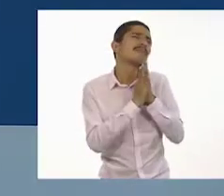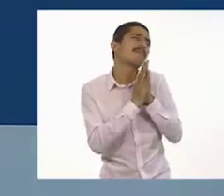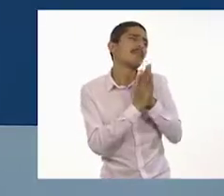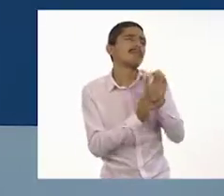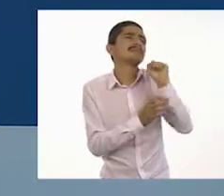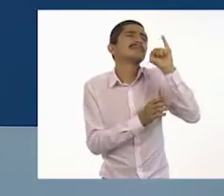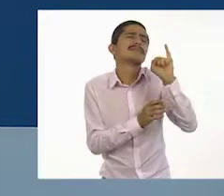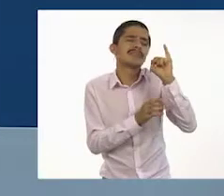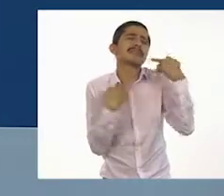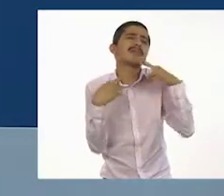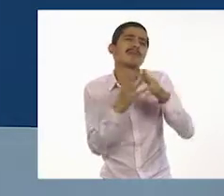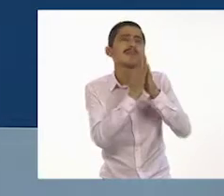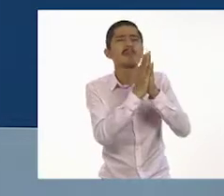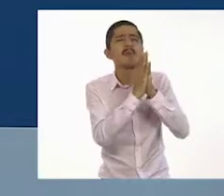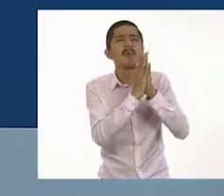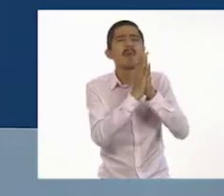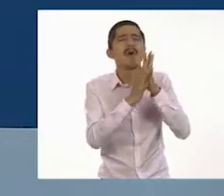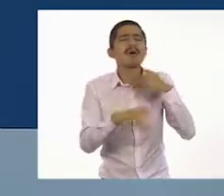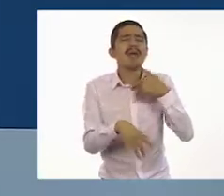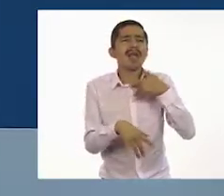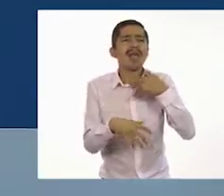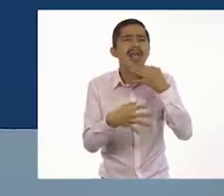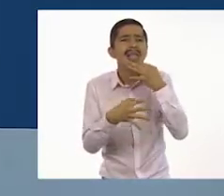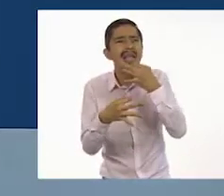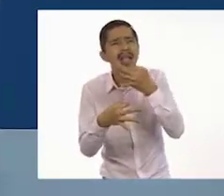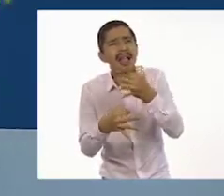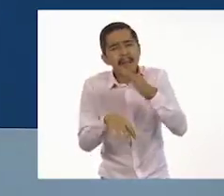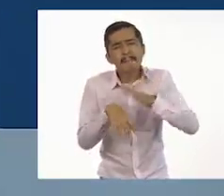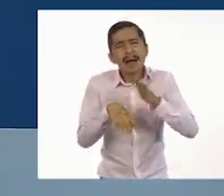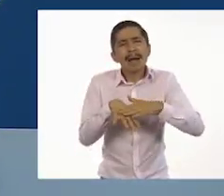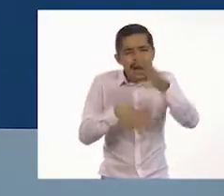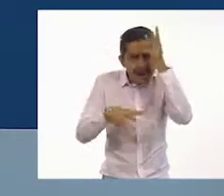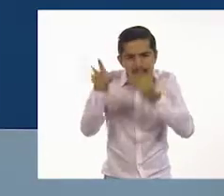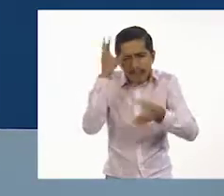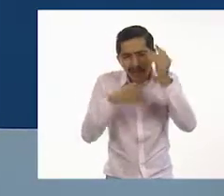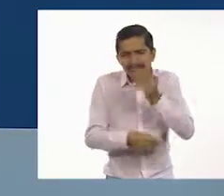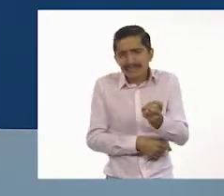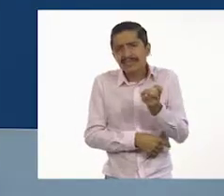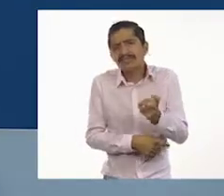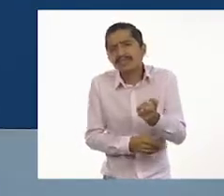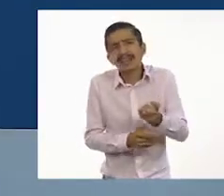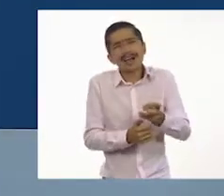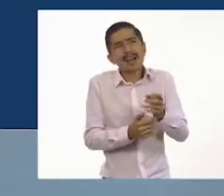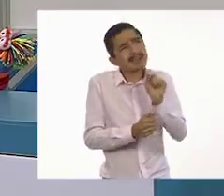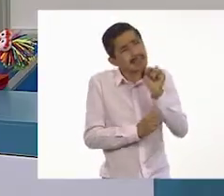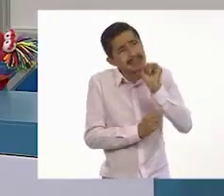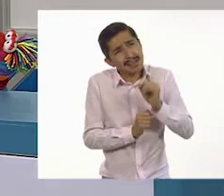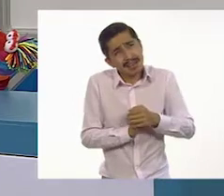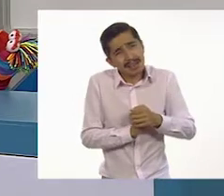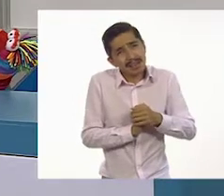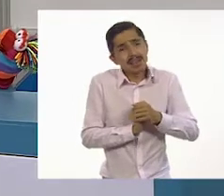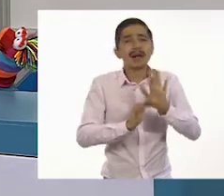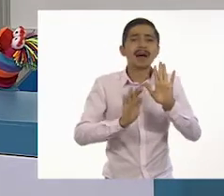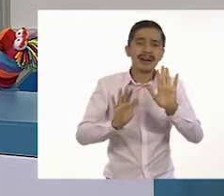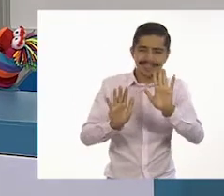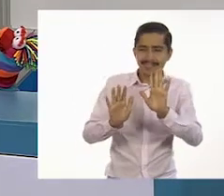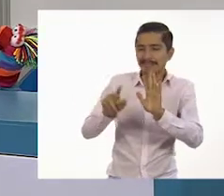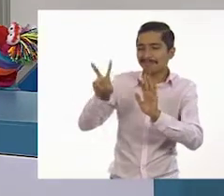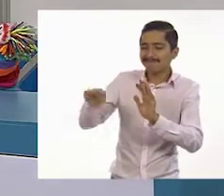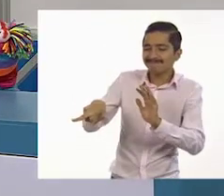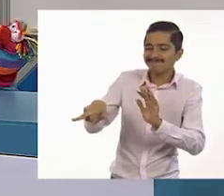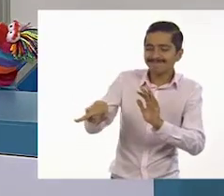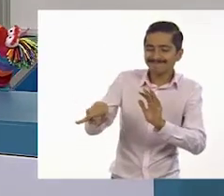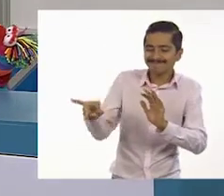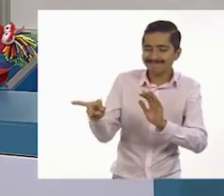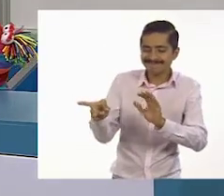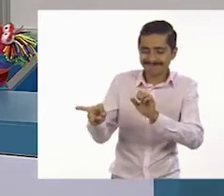favor. Yo me quedé muy picado y con ganas de aprender más al respecto. Bueno, así es. Así es, Ale. Así es, Ton.